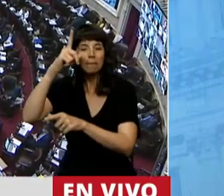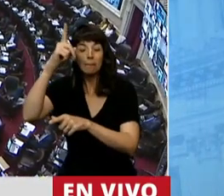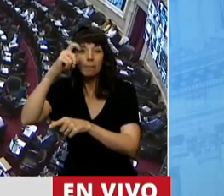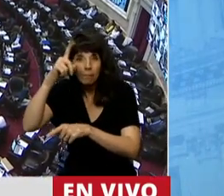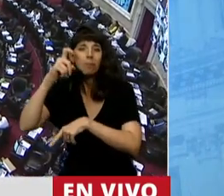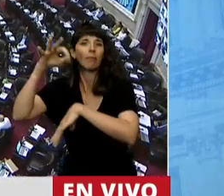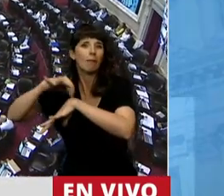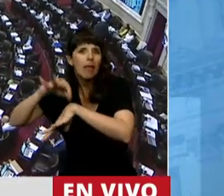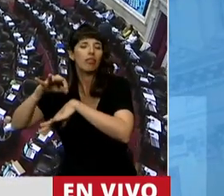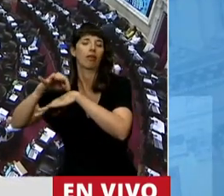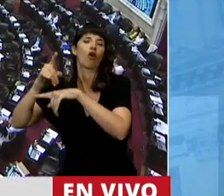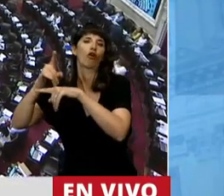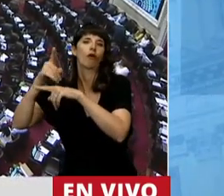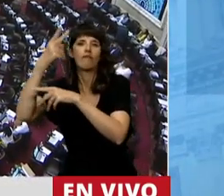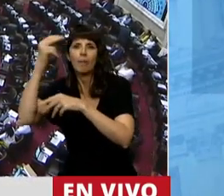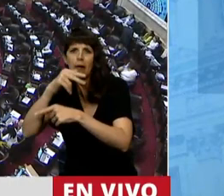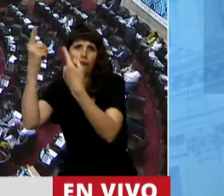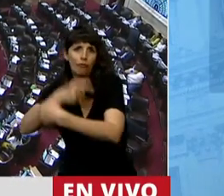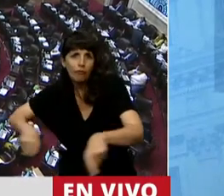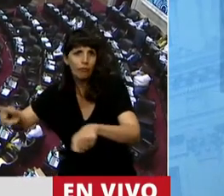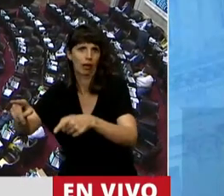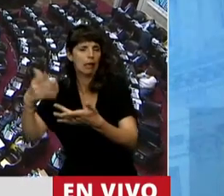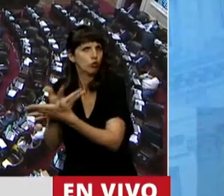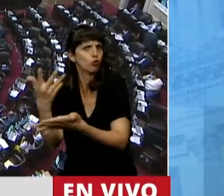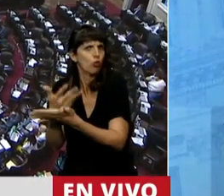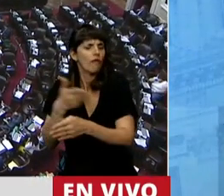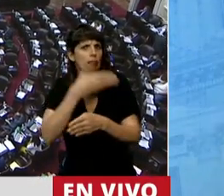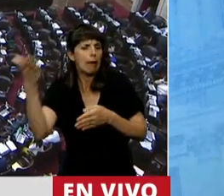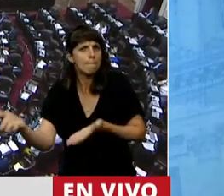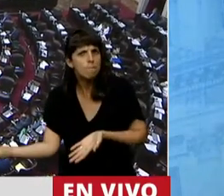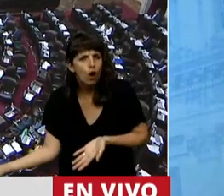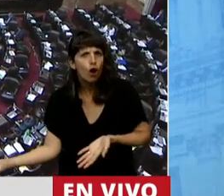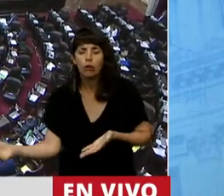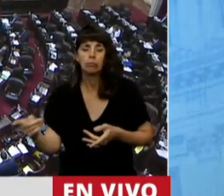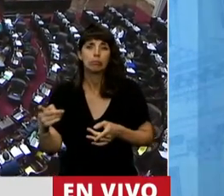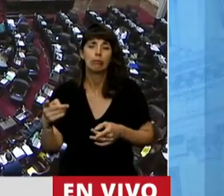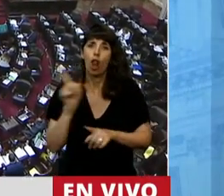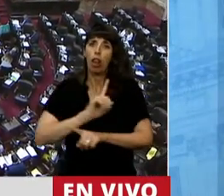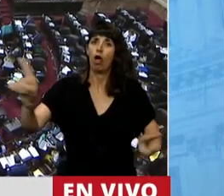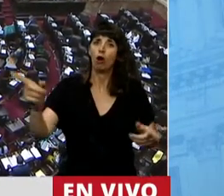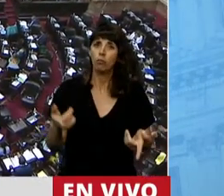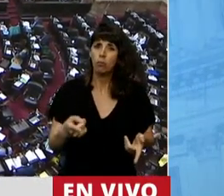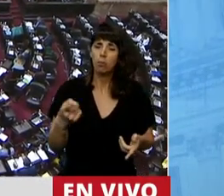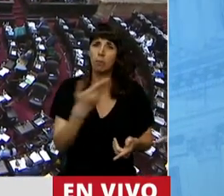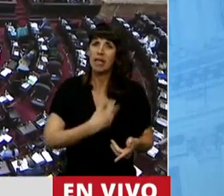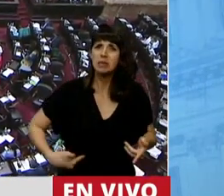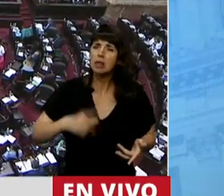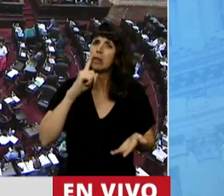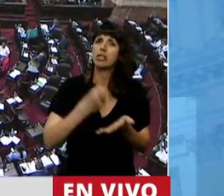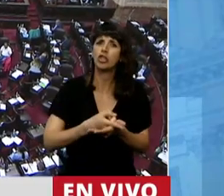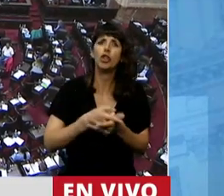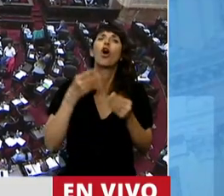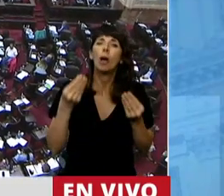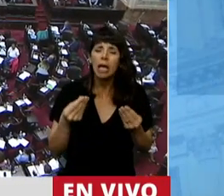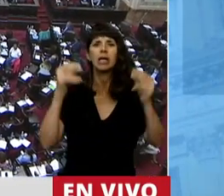tiempo. Pero no, el Presidente prefirió tratar la despenalización del aborto y acá hago un